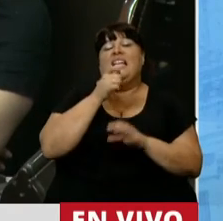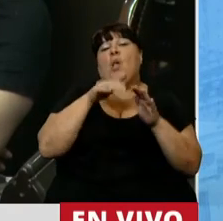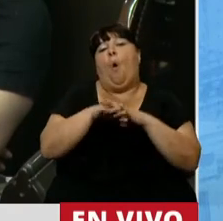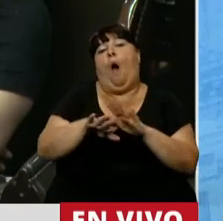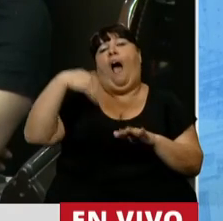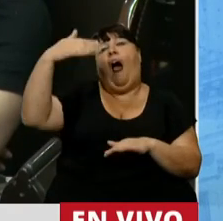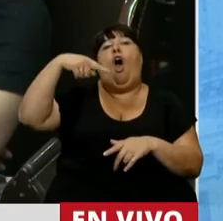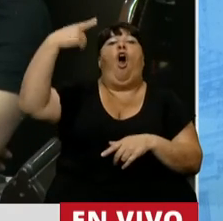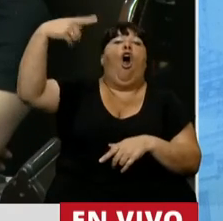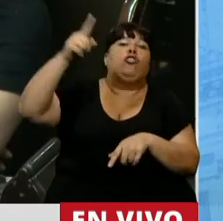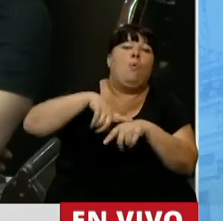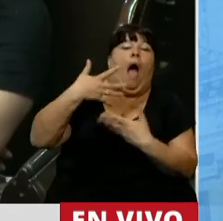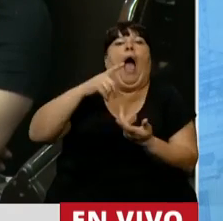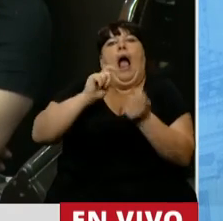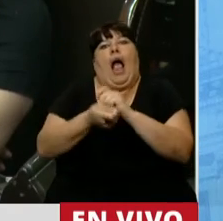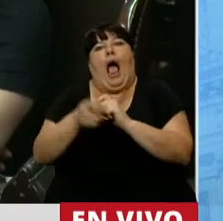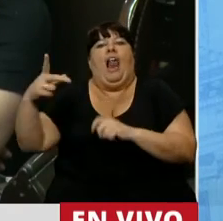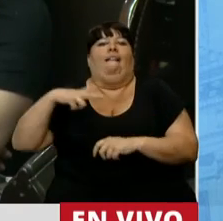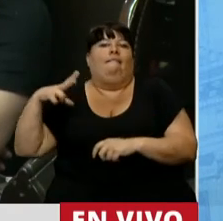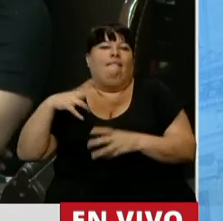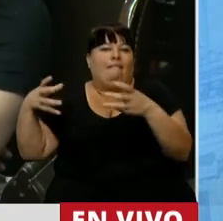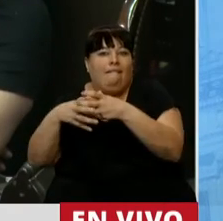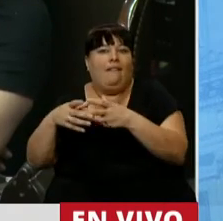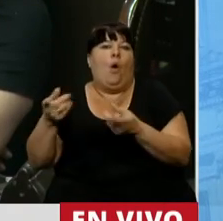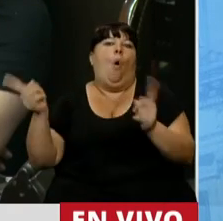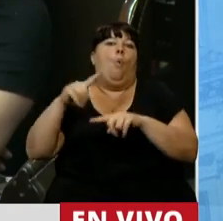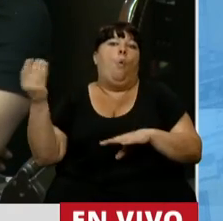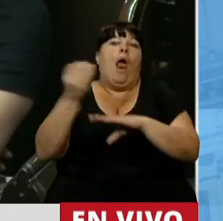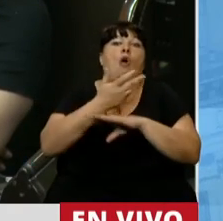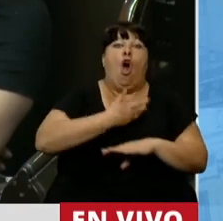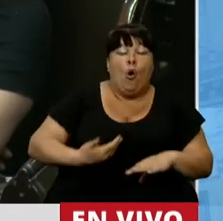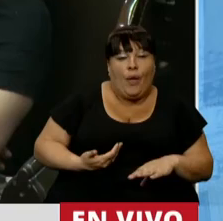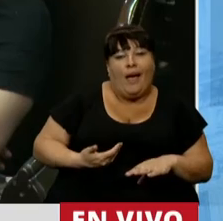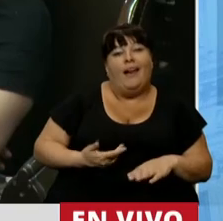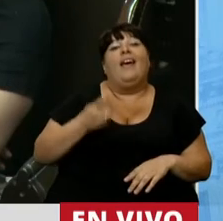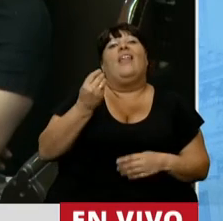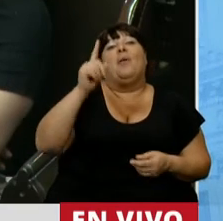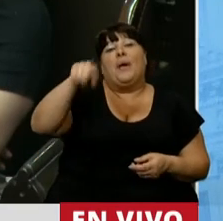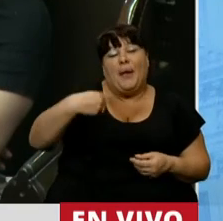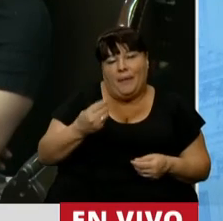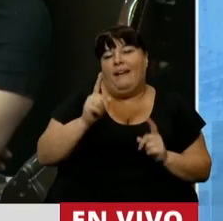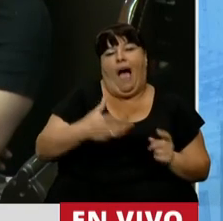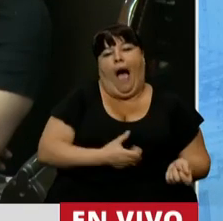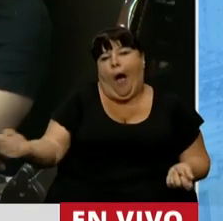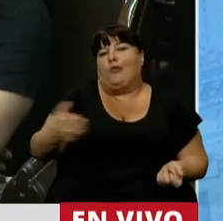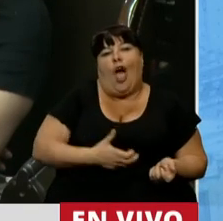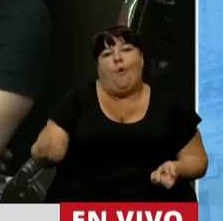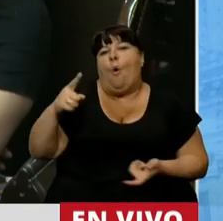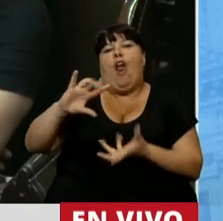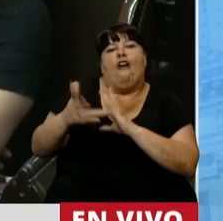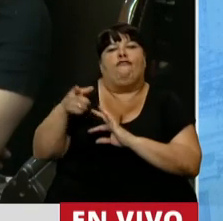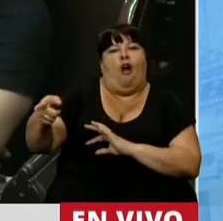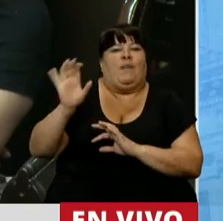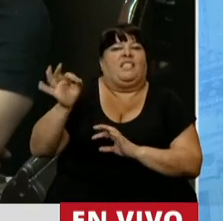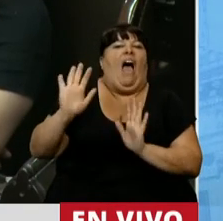esto para alguna alternancia en la cual los liberales conservadores vuelvan a estar en el gobierno, lo que van a hacer es seguir ajustando porque es la única